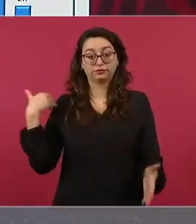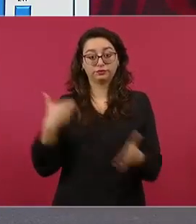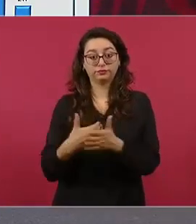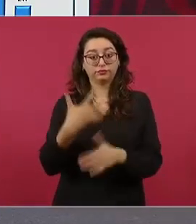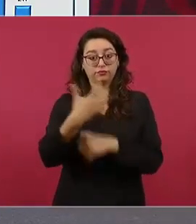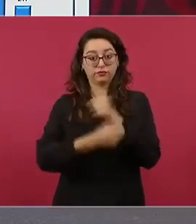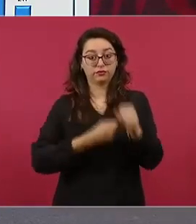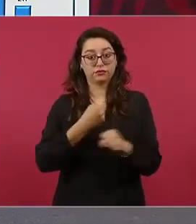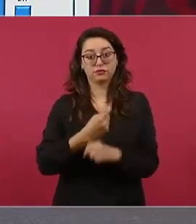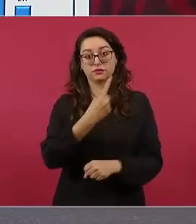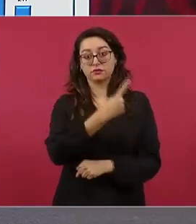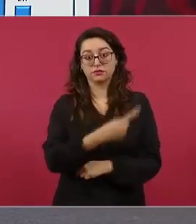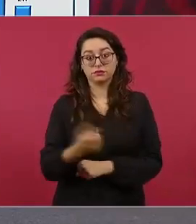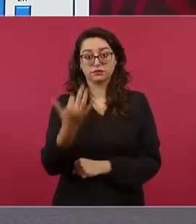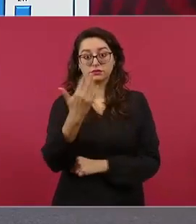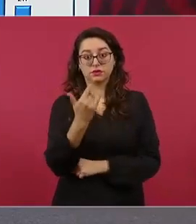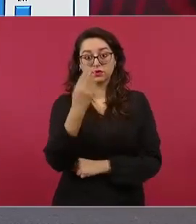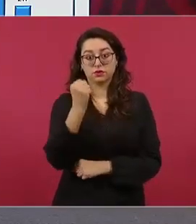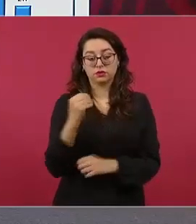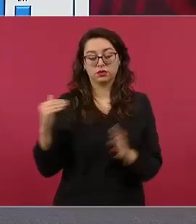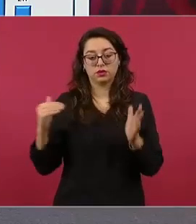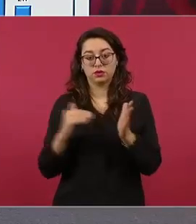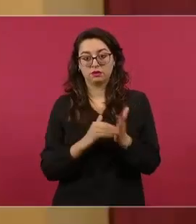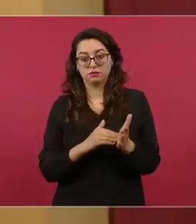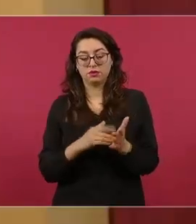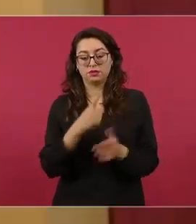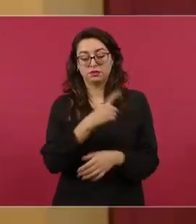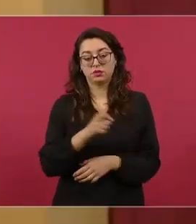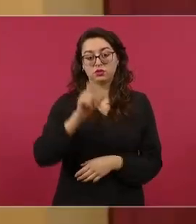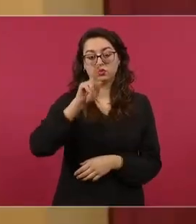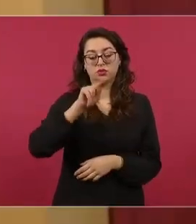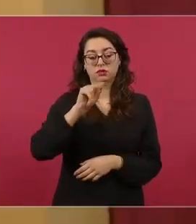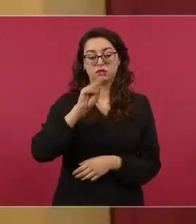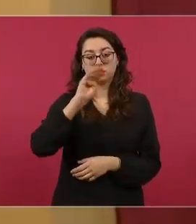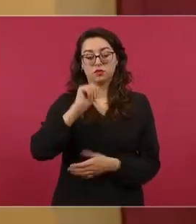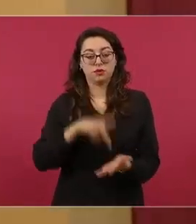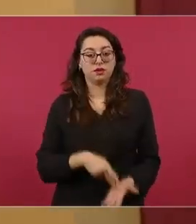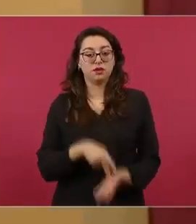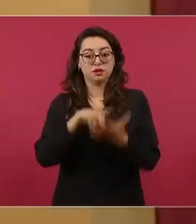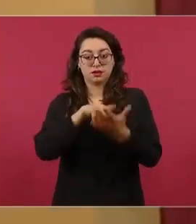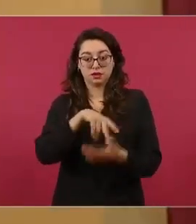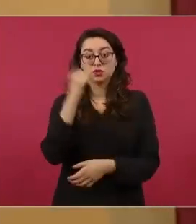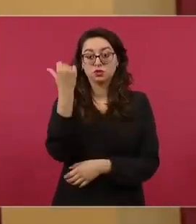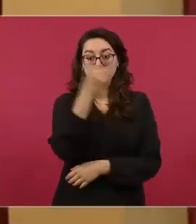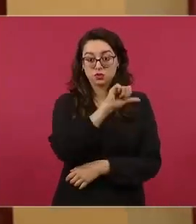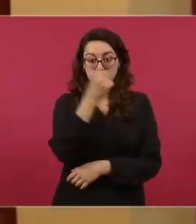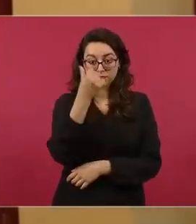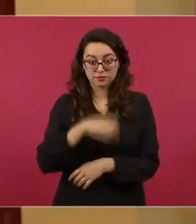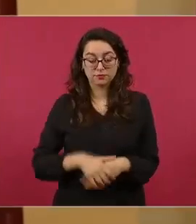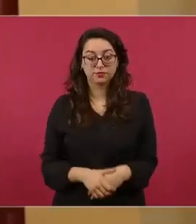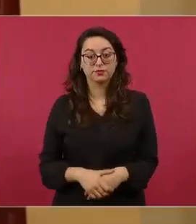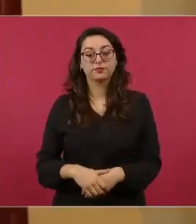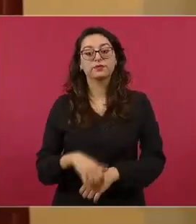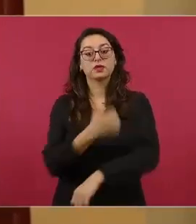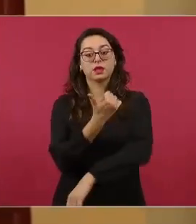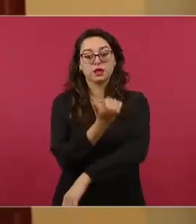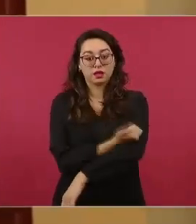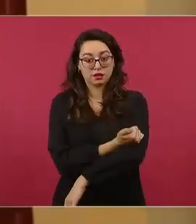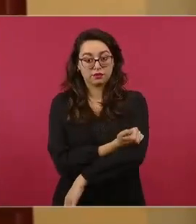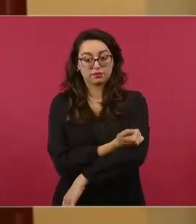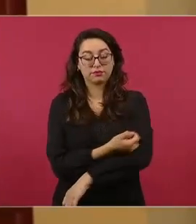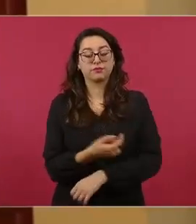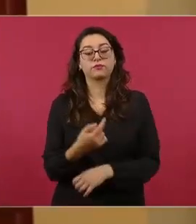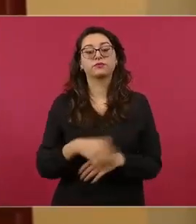corresponde 159 mil 189 kilogramos de cocaína. En heroína, en mayo, 0.7